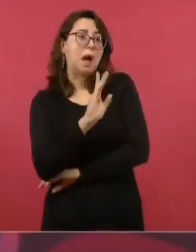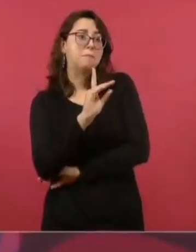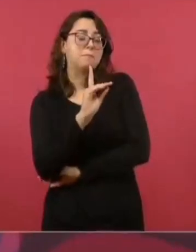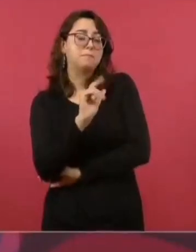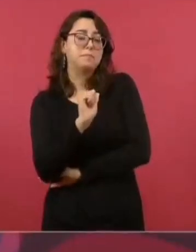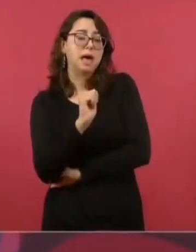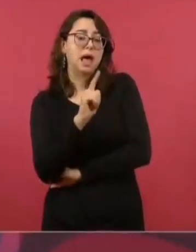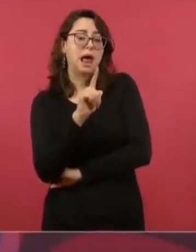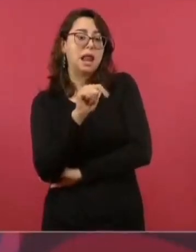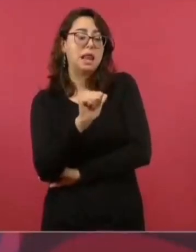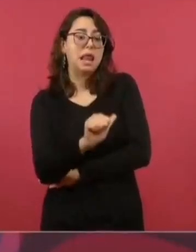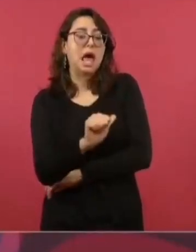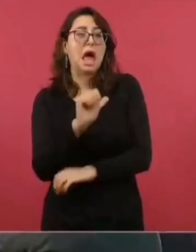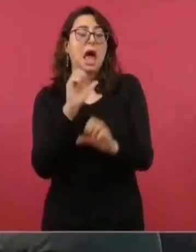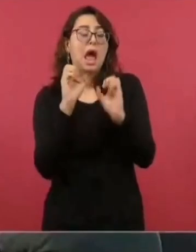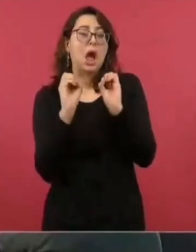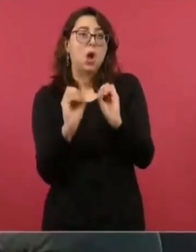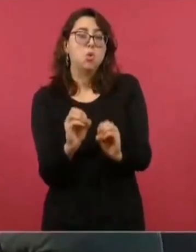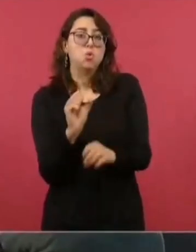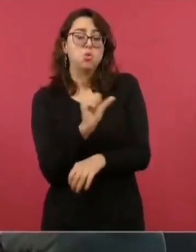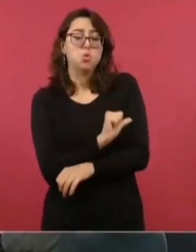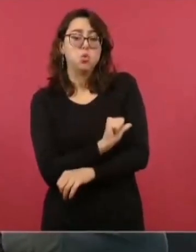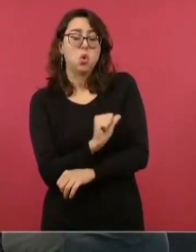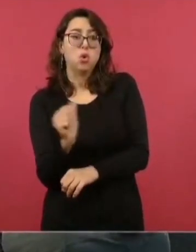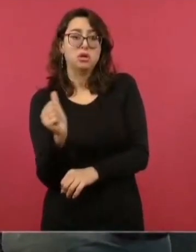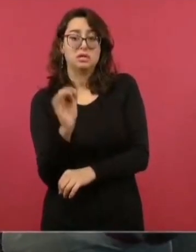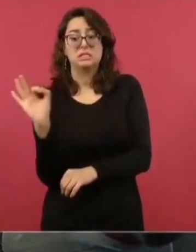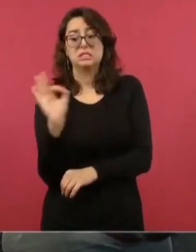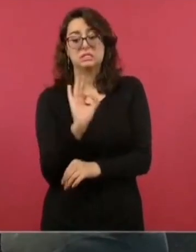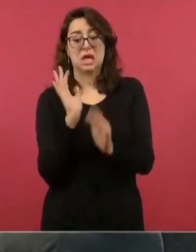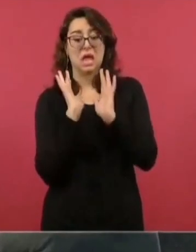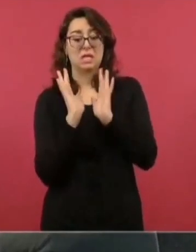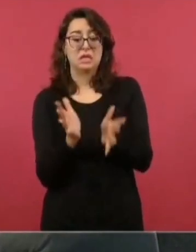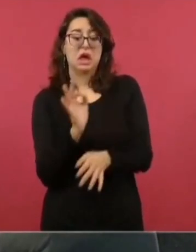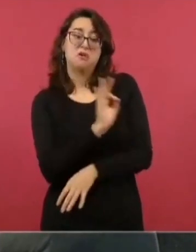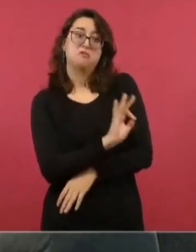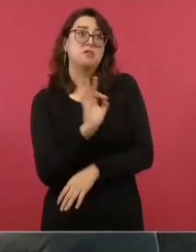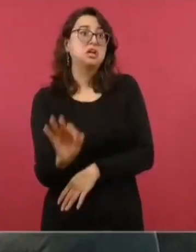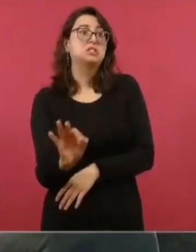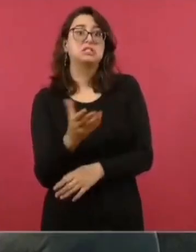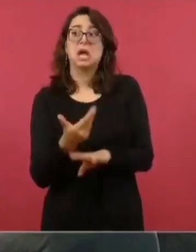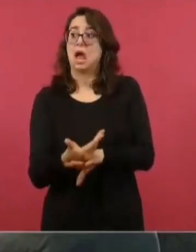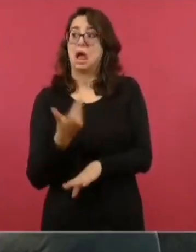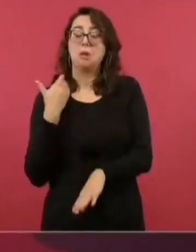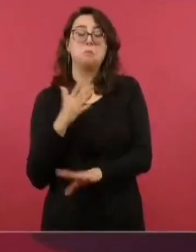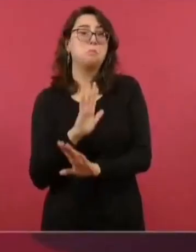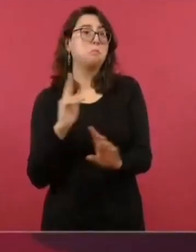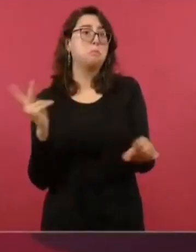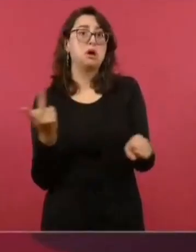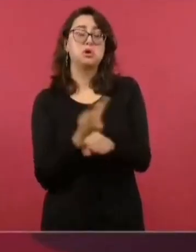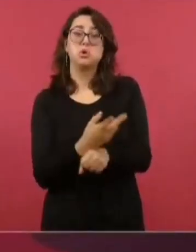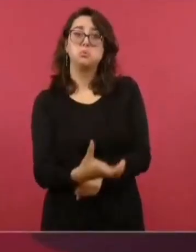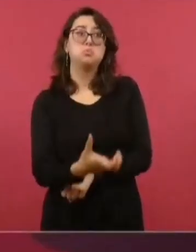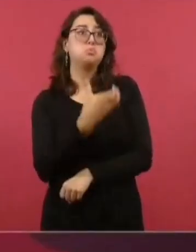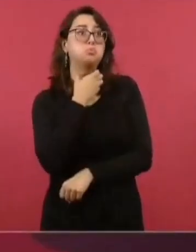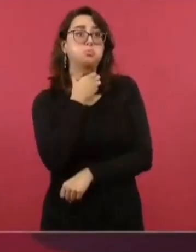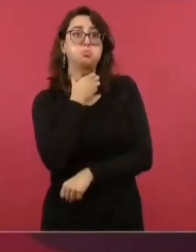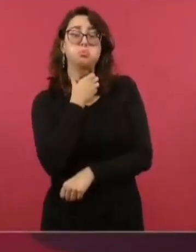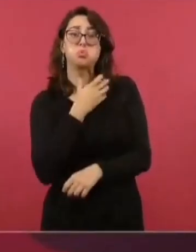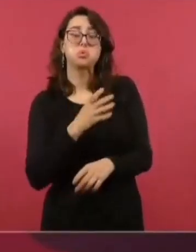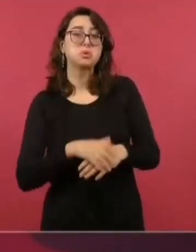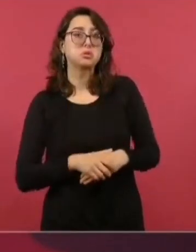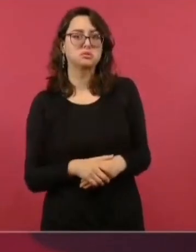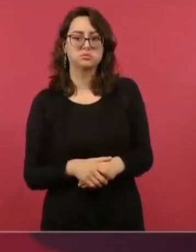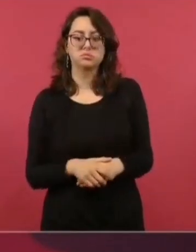¿No han caducado? ¿De cuáles vacunas dispone actualmente el gobierno para iniciar esa campaña? De todas. O sea, hay de todas